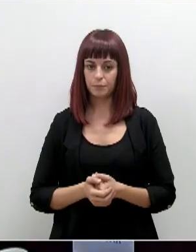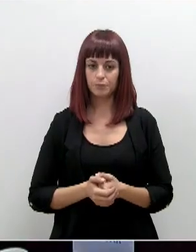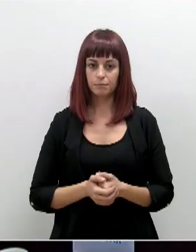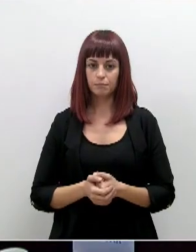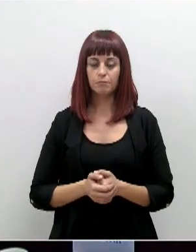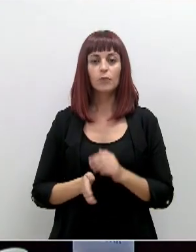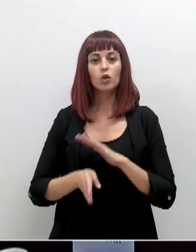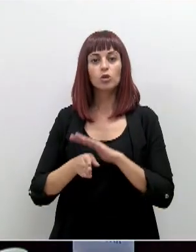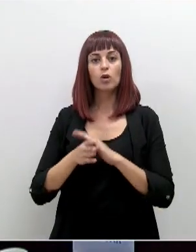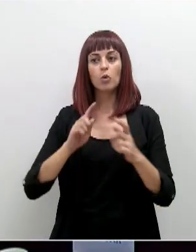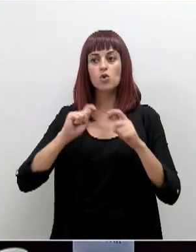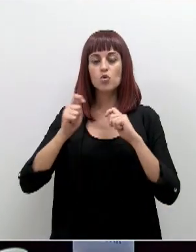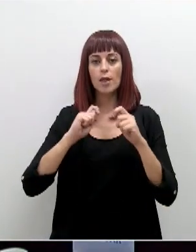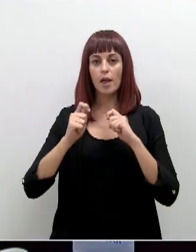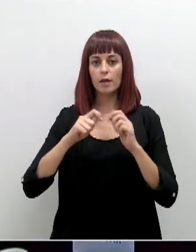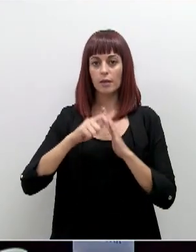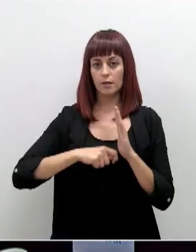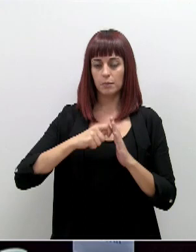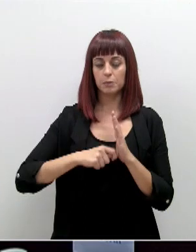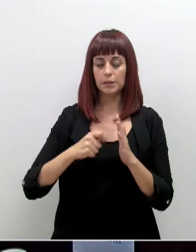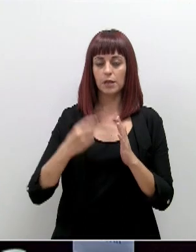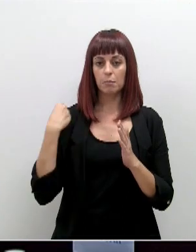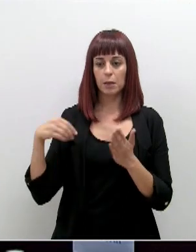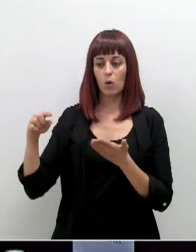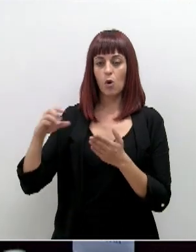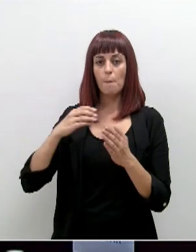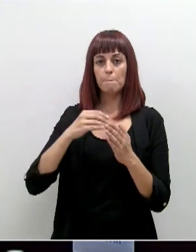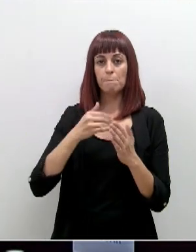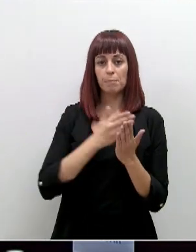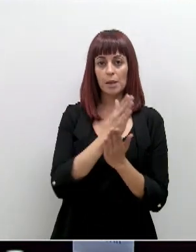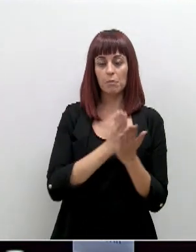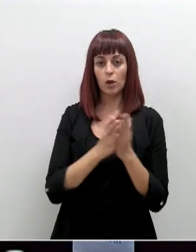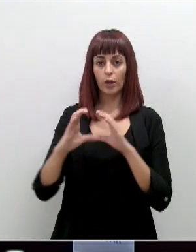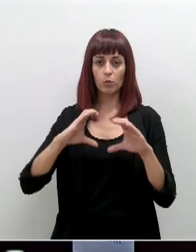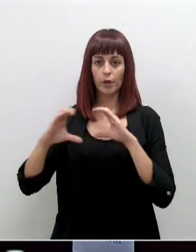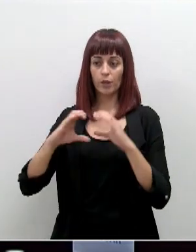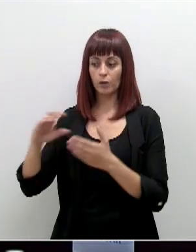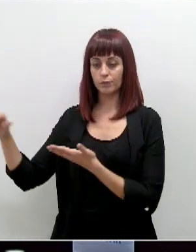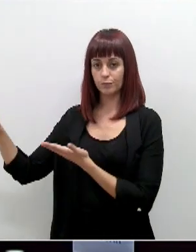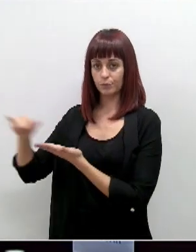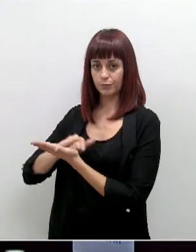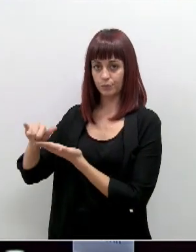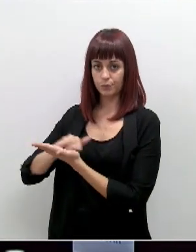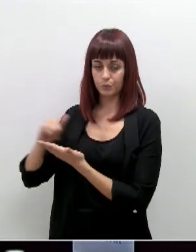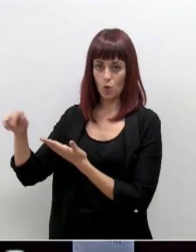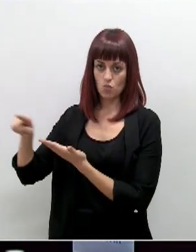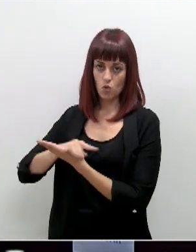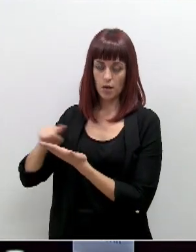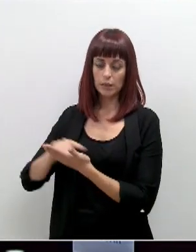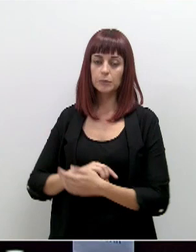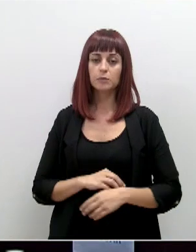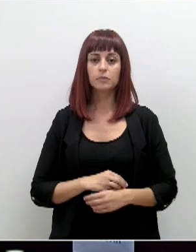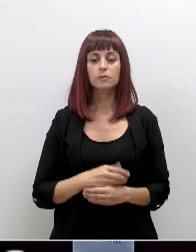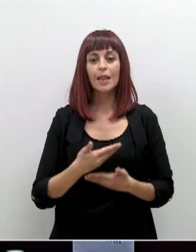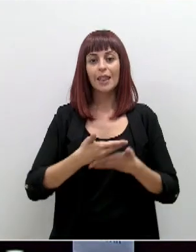Continuamos con esta rueda de prensa, trasladando ahora las cuestiones que plantean diferentes medios de comunicación que no estaban presentes en esta sala de prensa. En primer